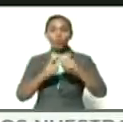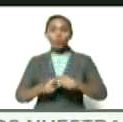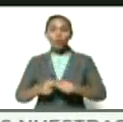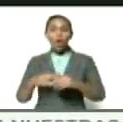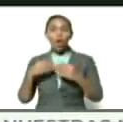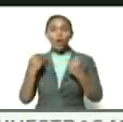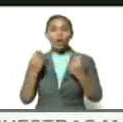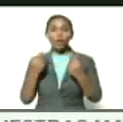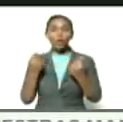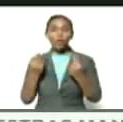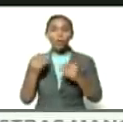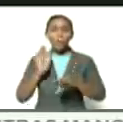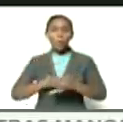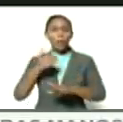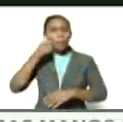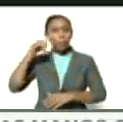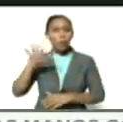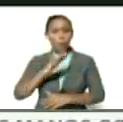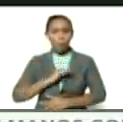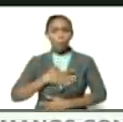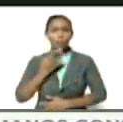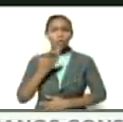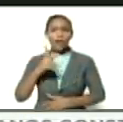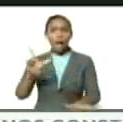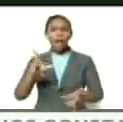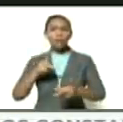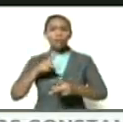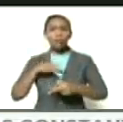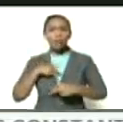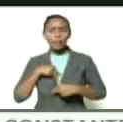recursos y porque el pueblo va a poder asumir